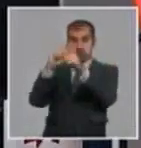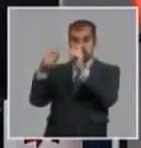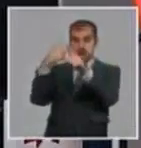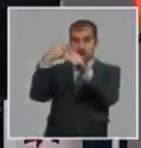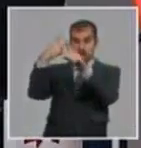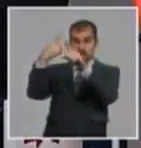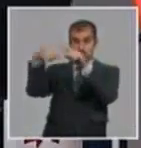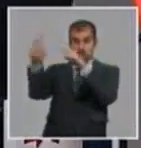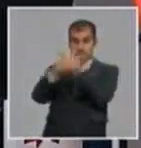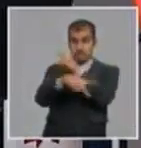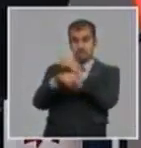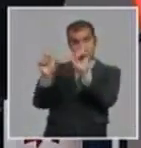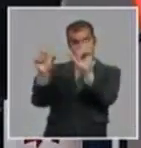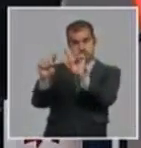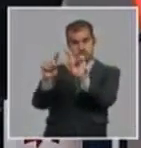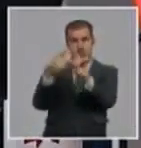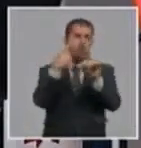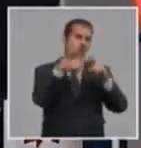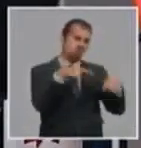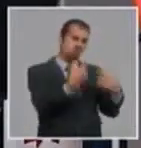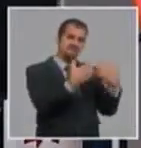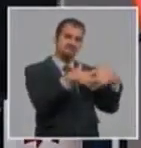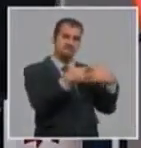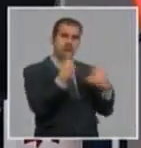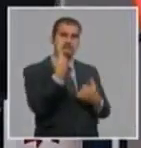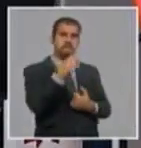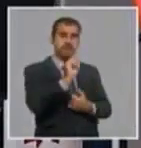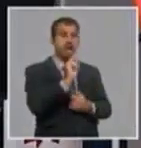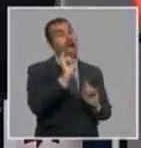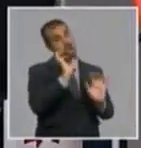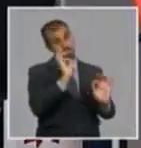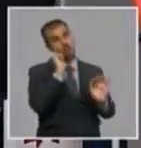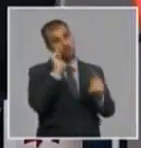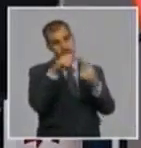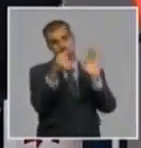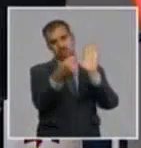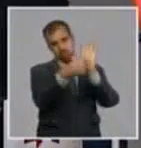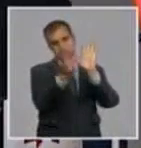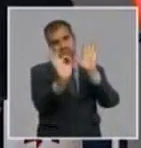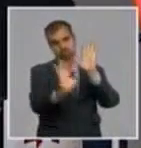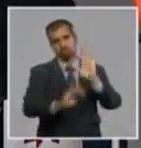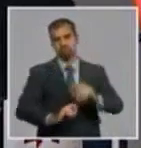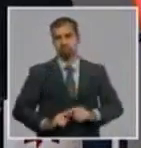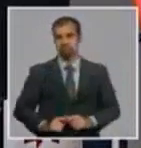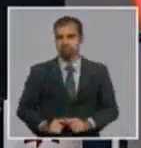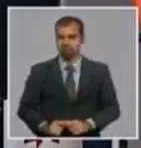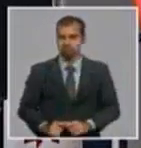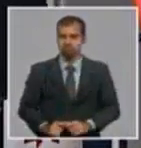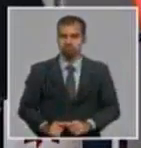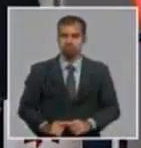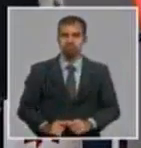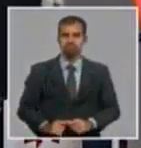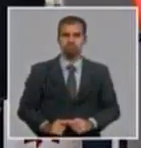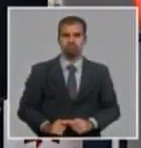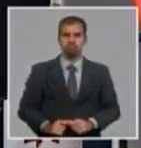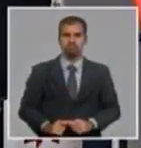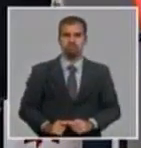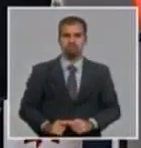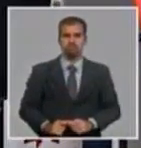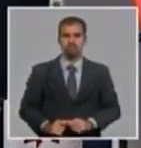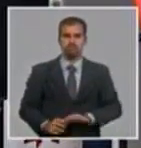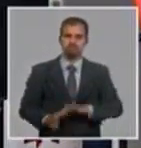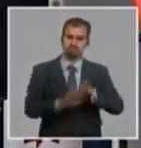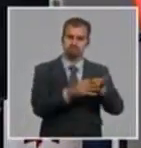por esas funciones. Y las funciones que tiene el instrumento jurídico. Existen otras disposiciones